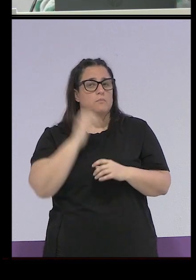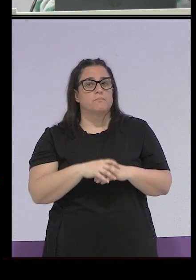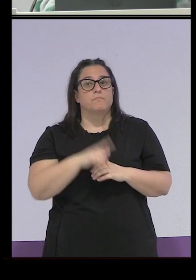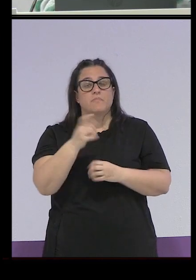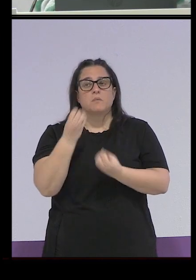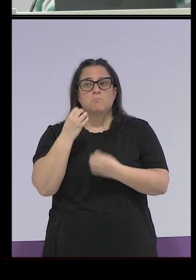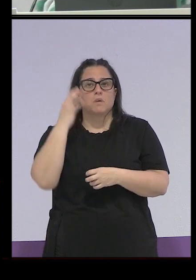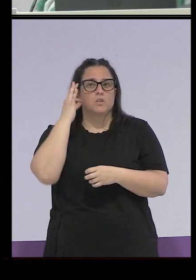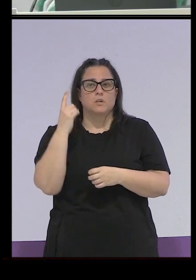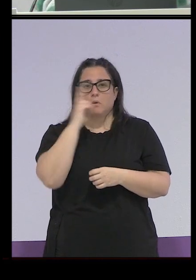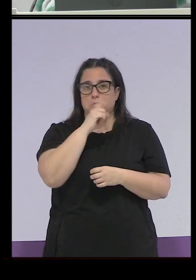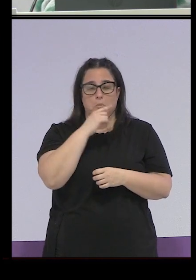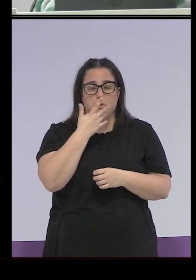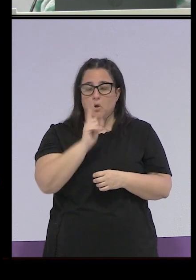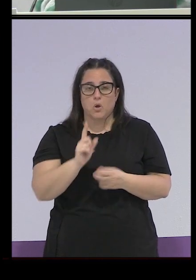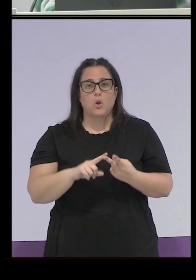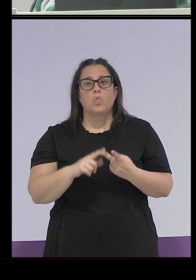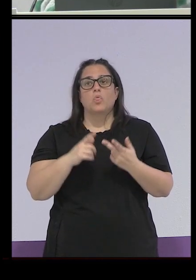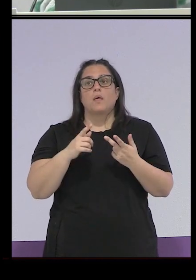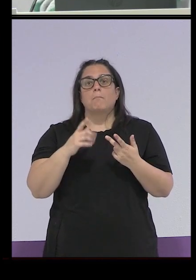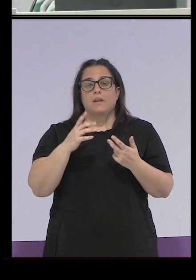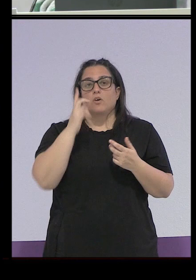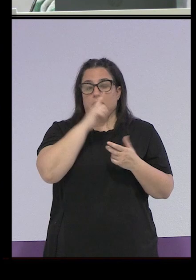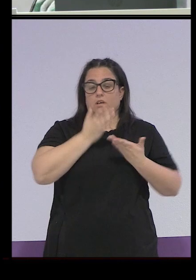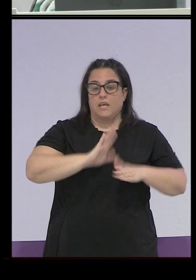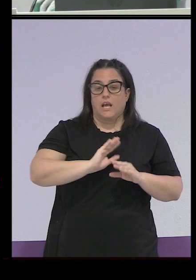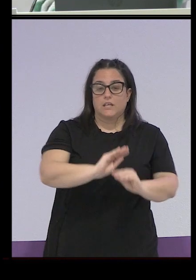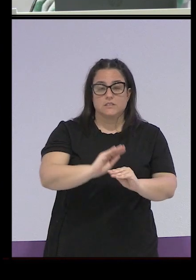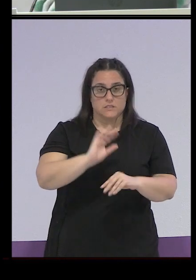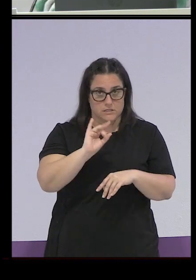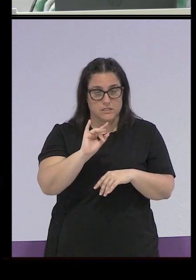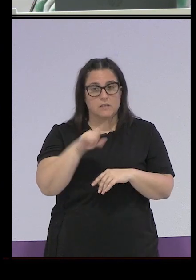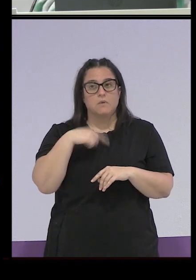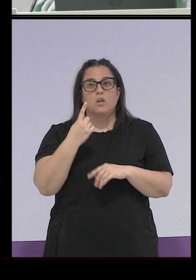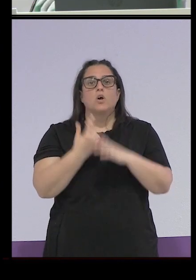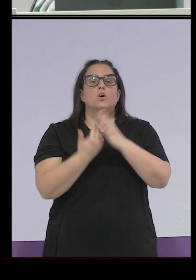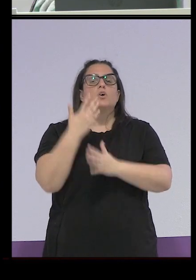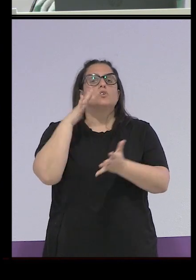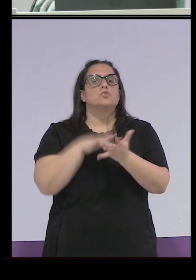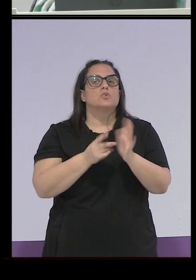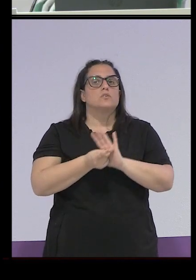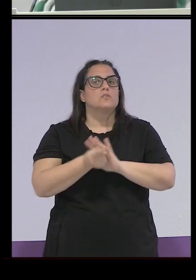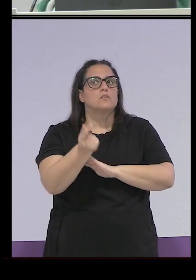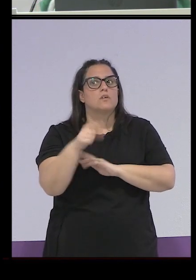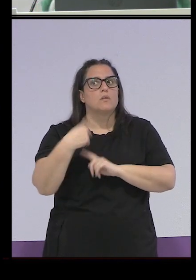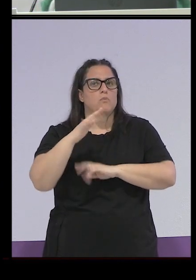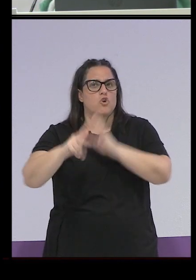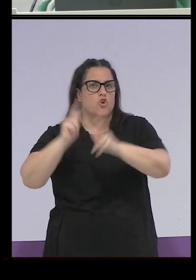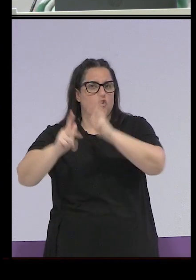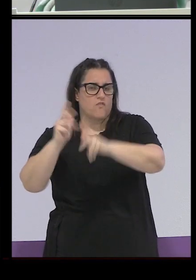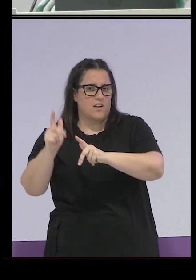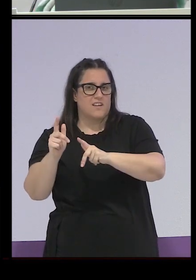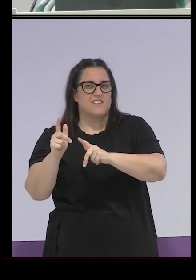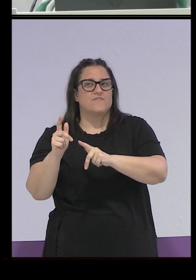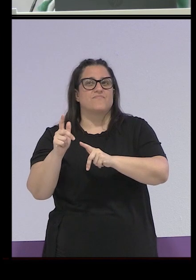eso que ella no conocía a ninguna prostituta así que a sus hijas que a veces cuando se escapaban por ejemplo en las fugas robaban, ¿no? y eso sí